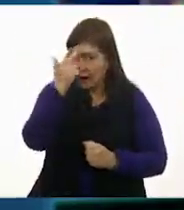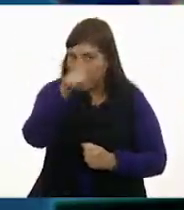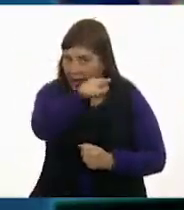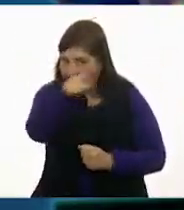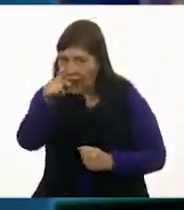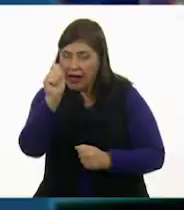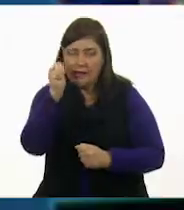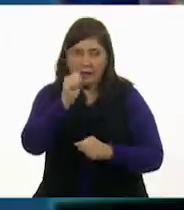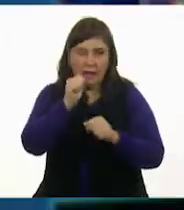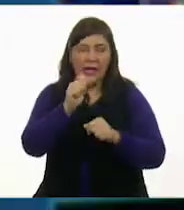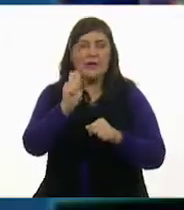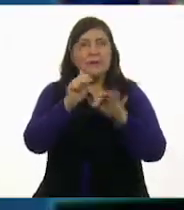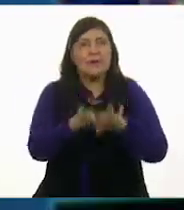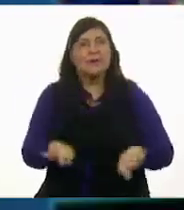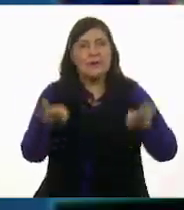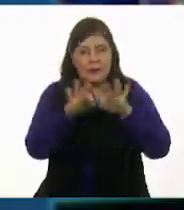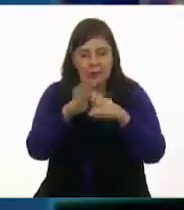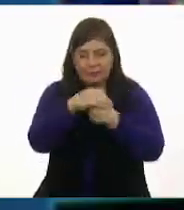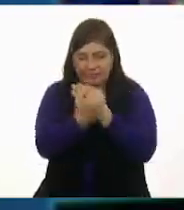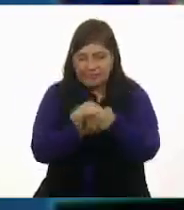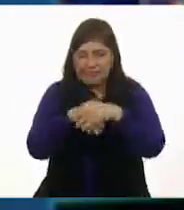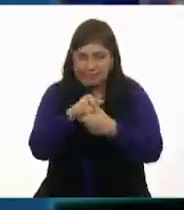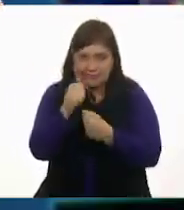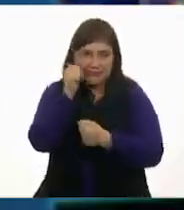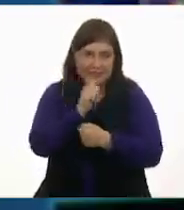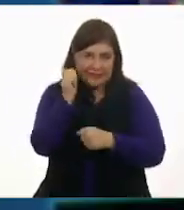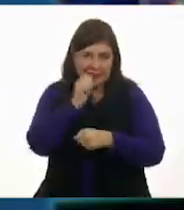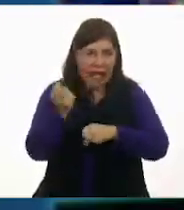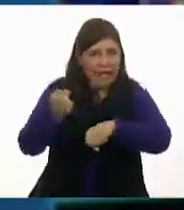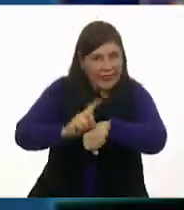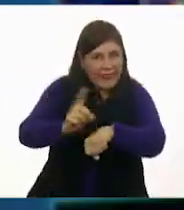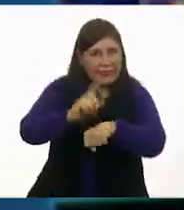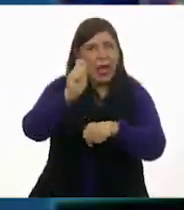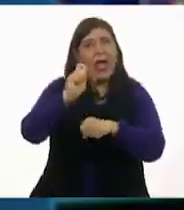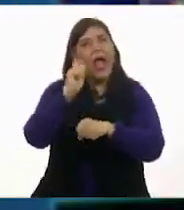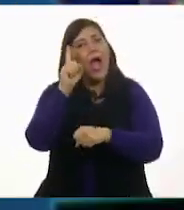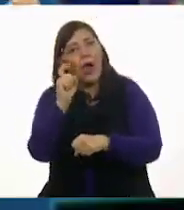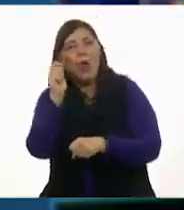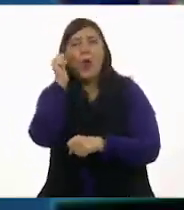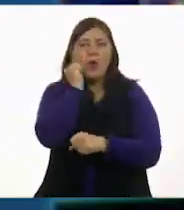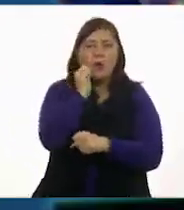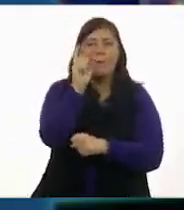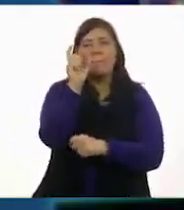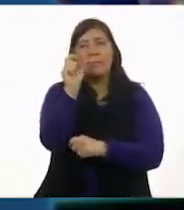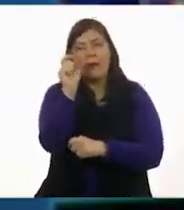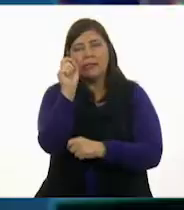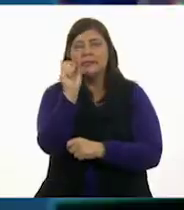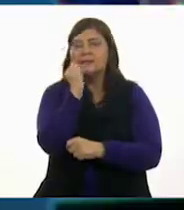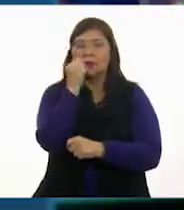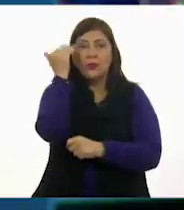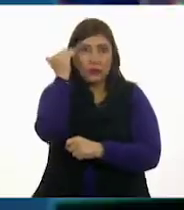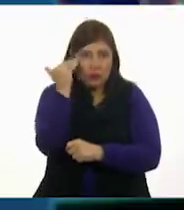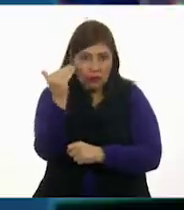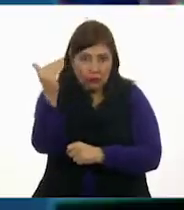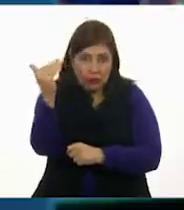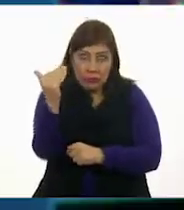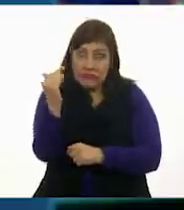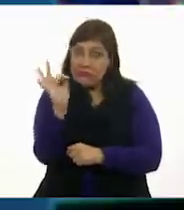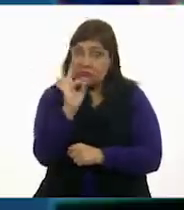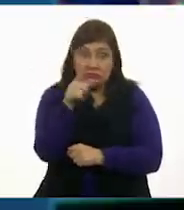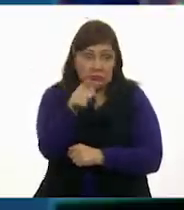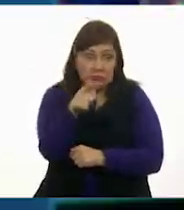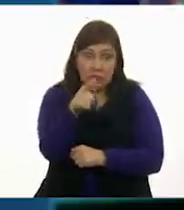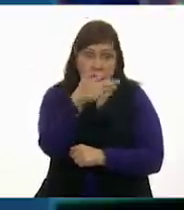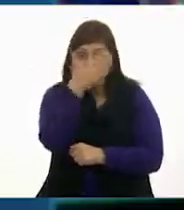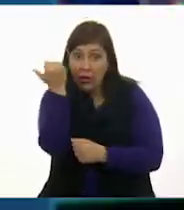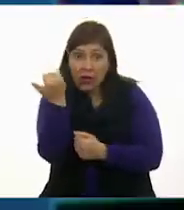Recuerda que es importante lavar muy bien tus manos con agua y con jabón durante 20 segundos. Si